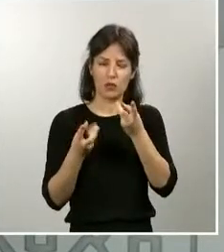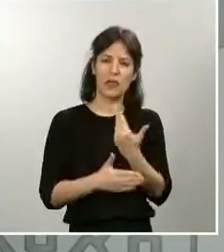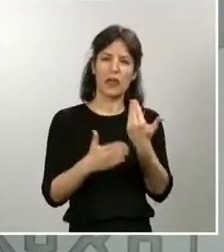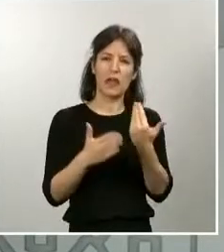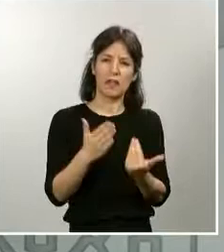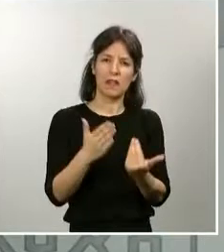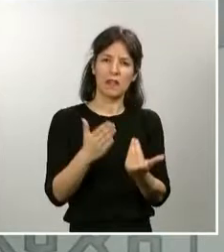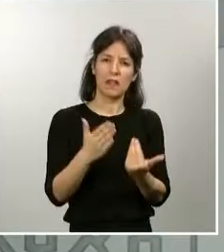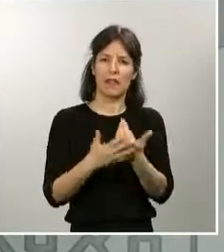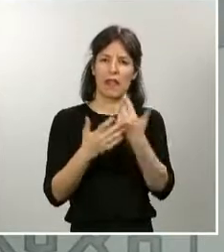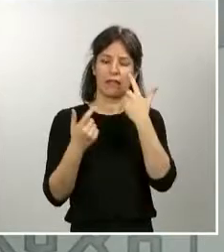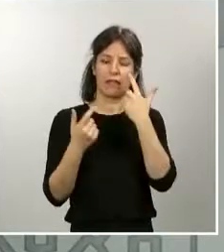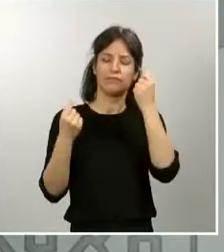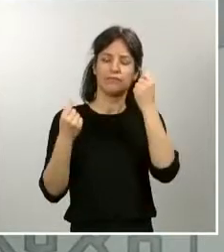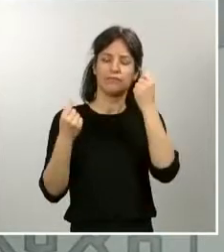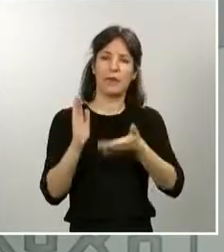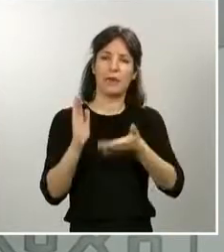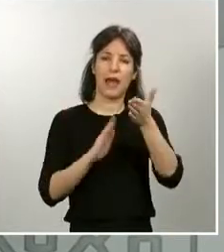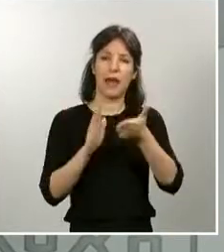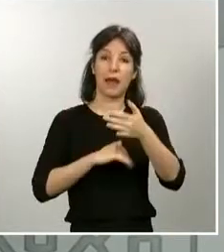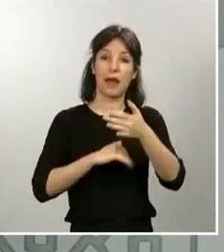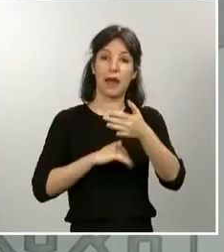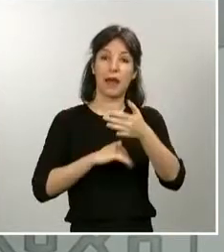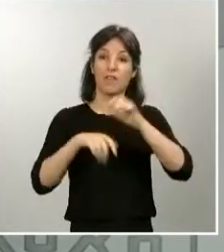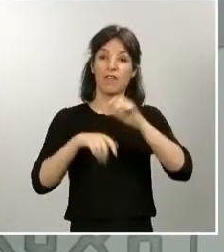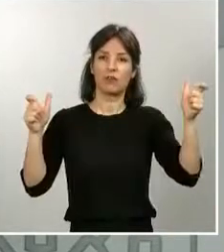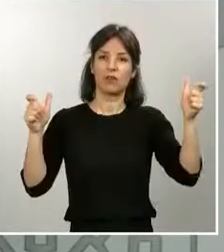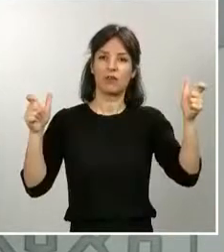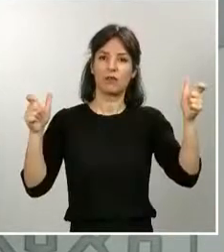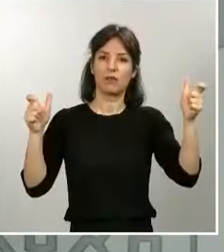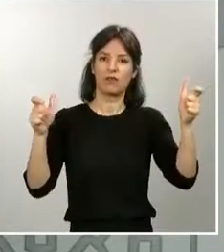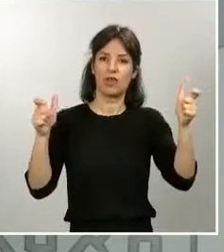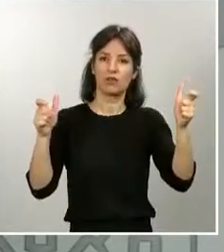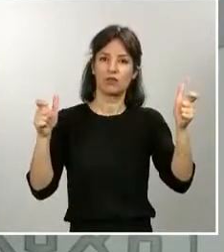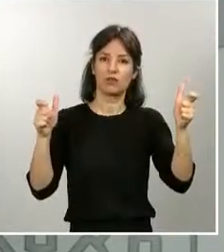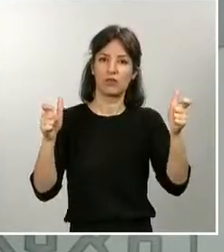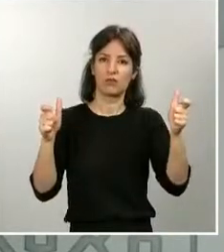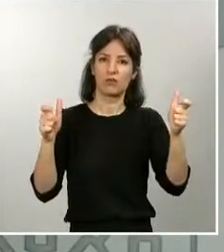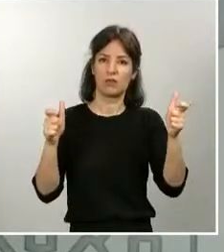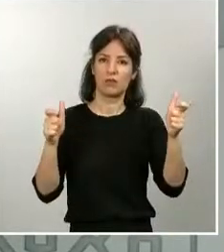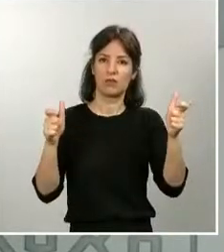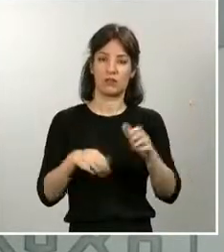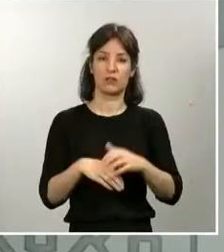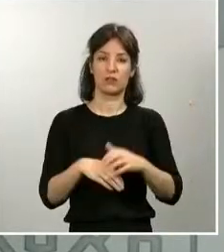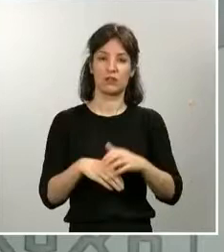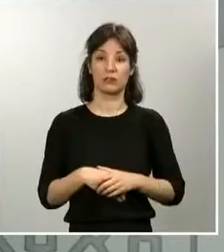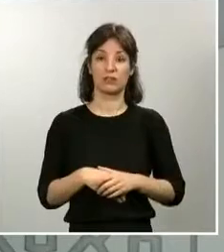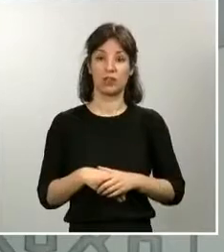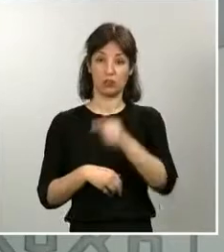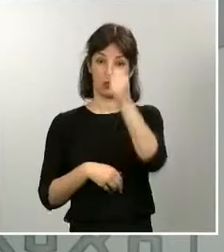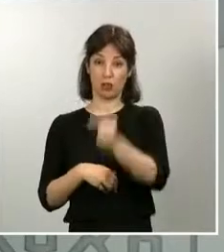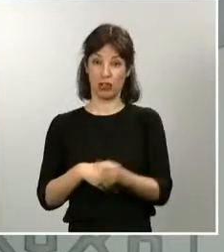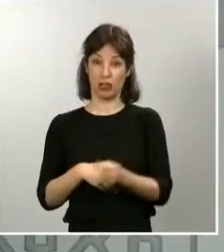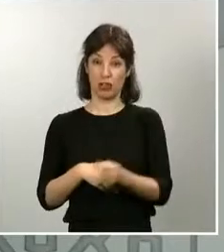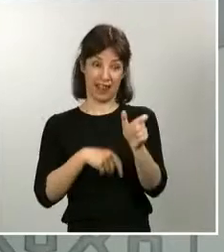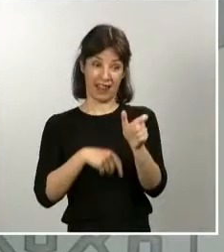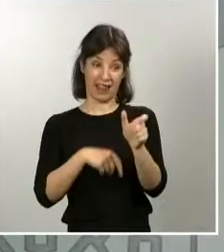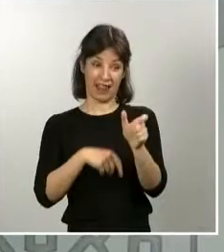venimos observando. Y esta misma tendencia en el número global se va observando con menos